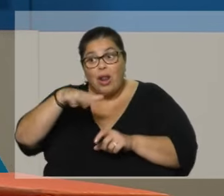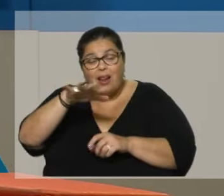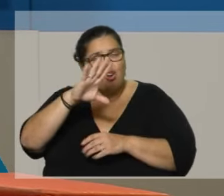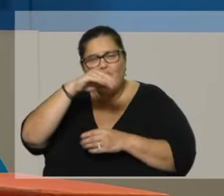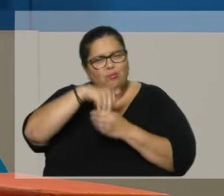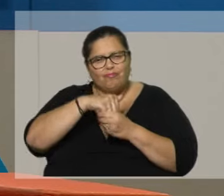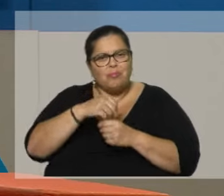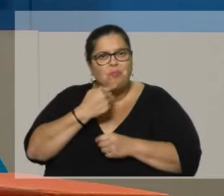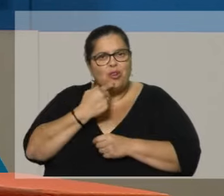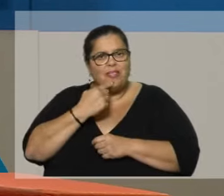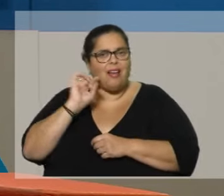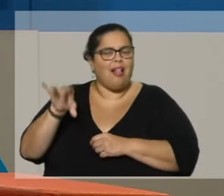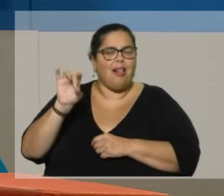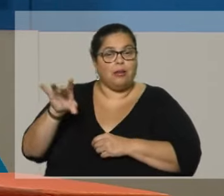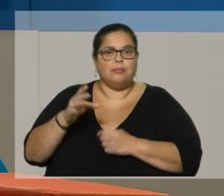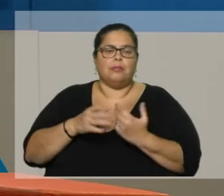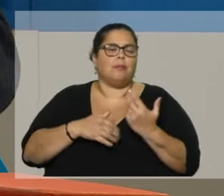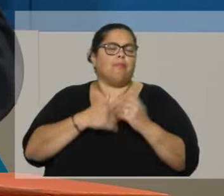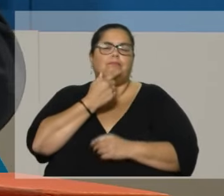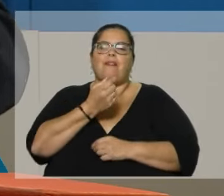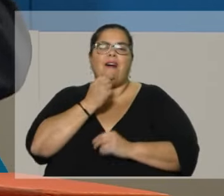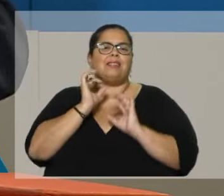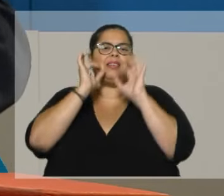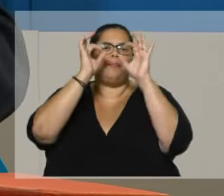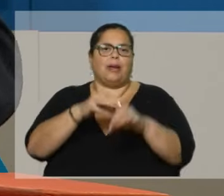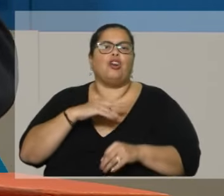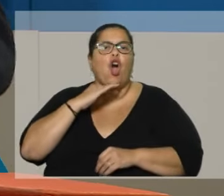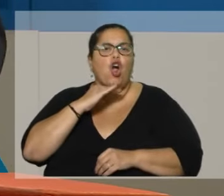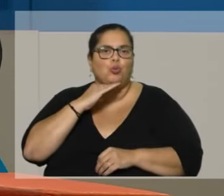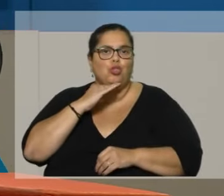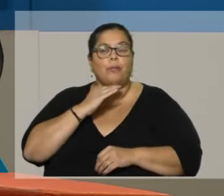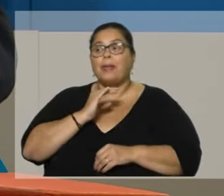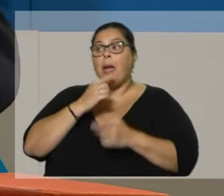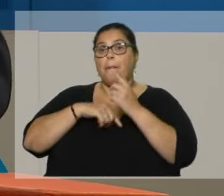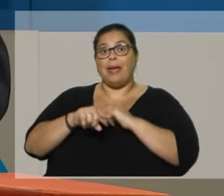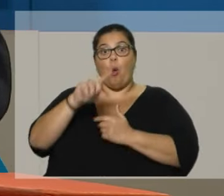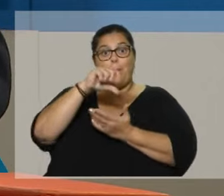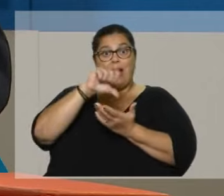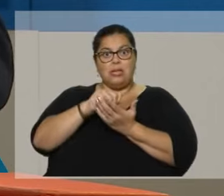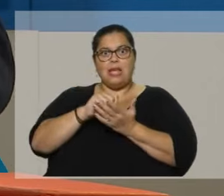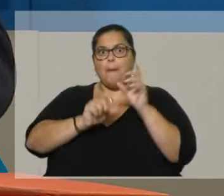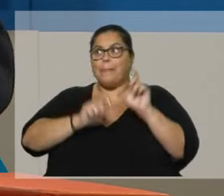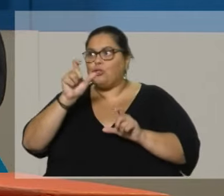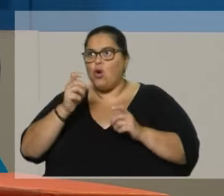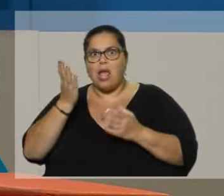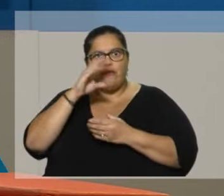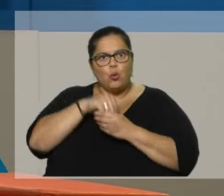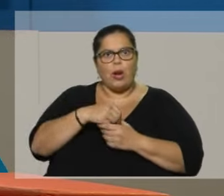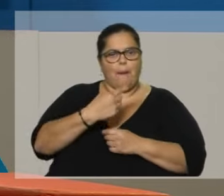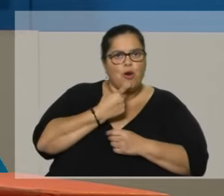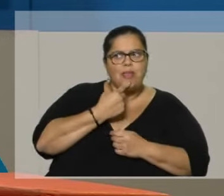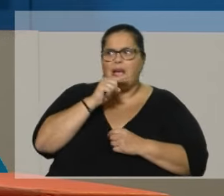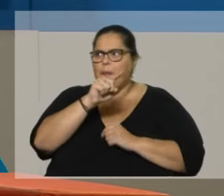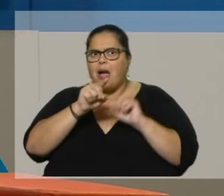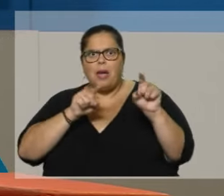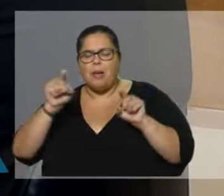caer en cuestiones de corrupción. Por su parte, los países donde el ciudadano está más involucrado en la política, son los países con menores índices